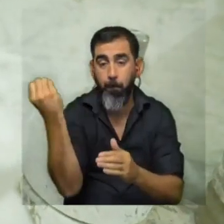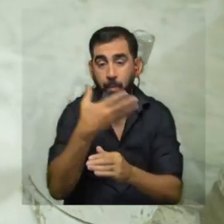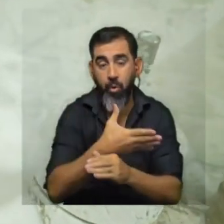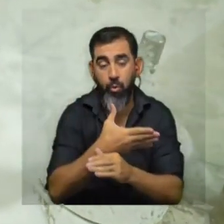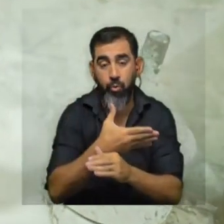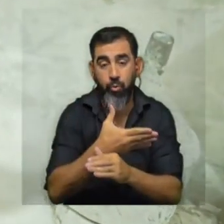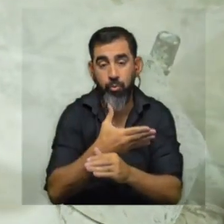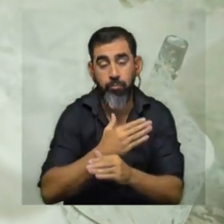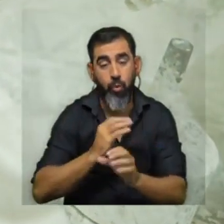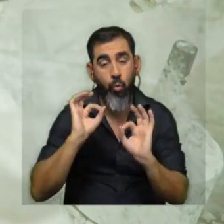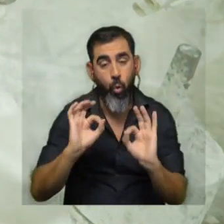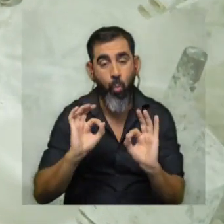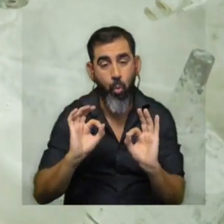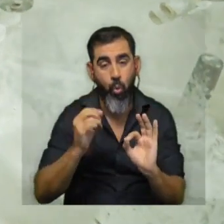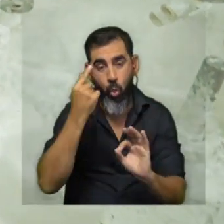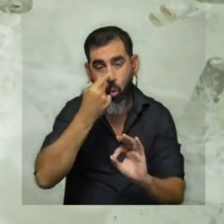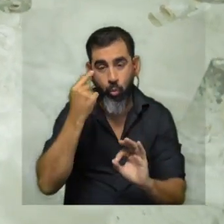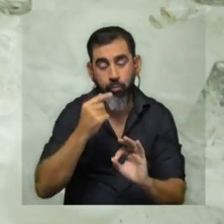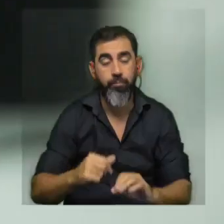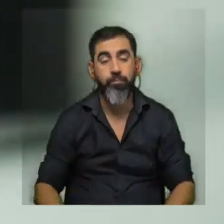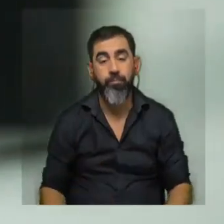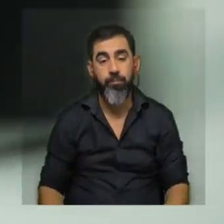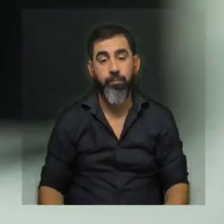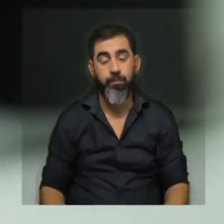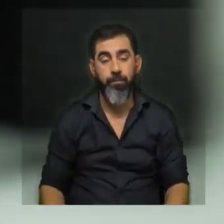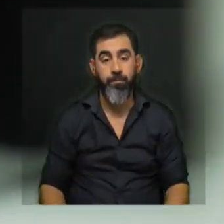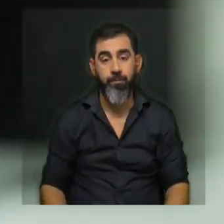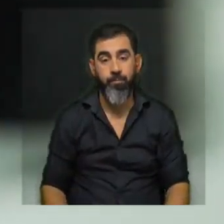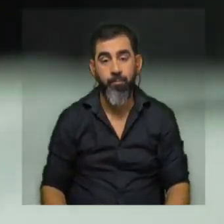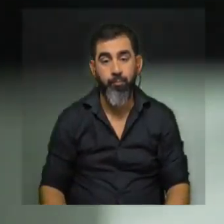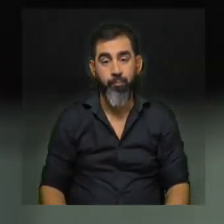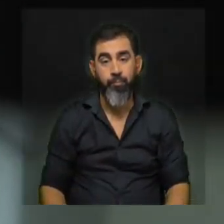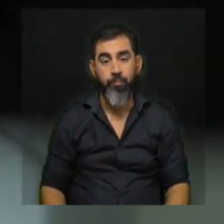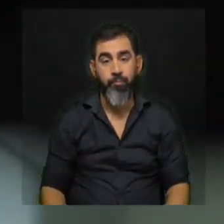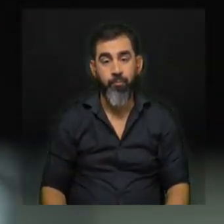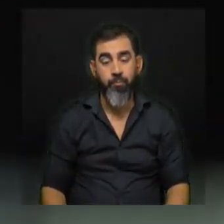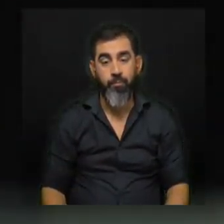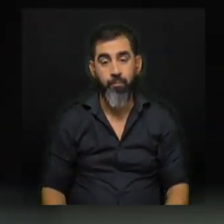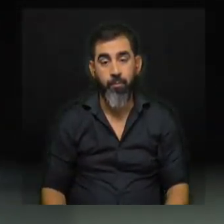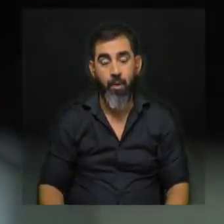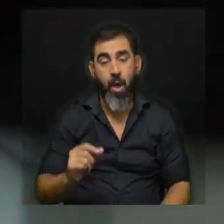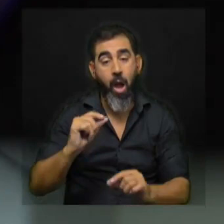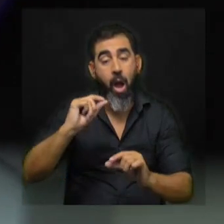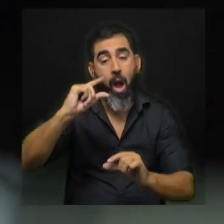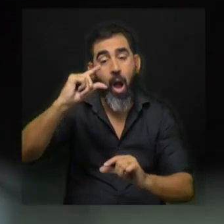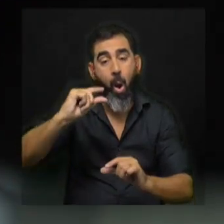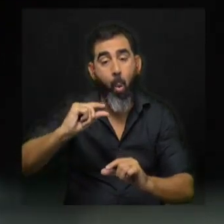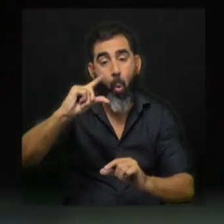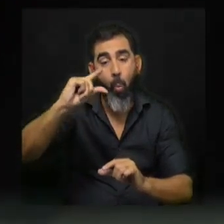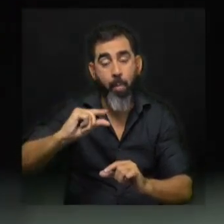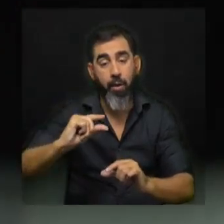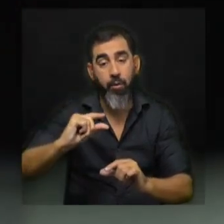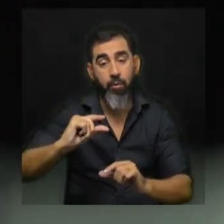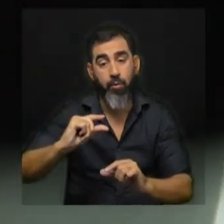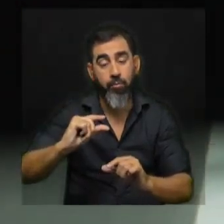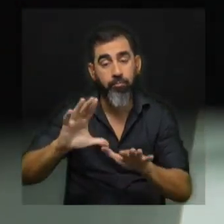confort el aumento de los lentes de contacto se obtiene